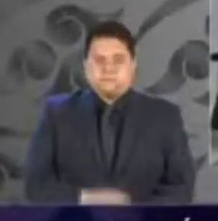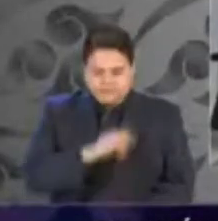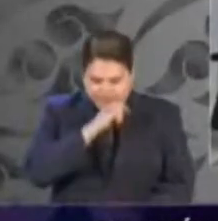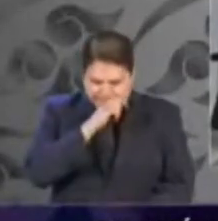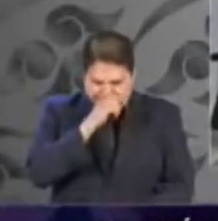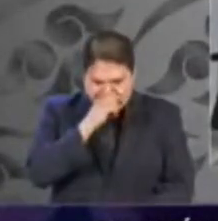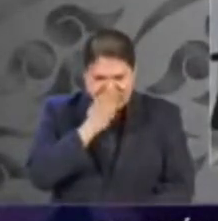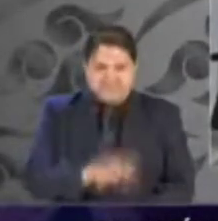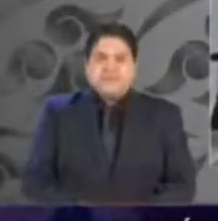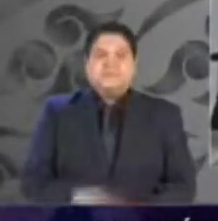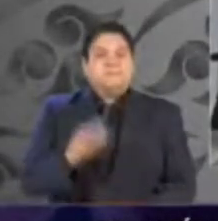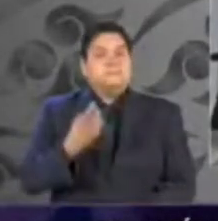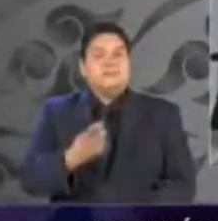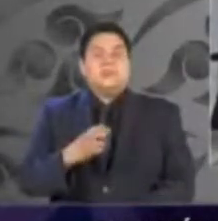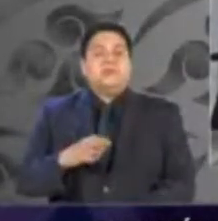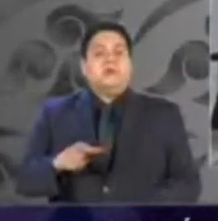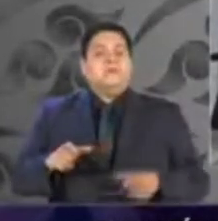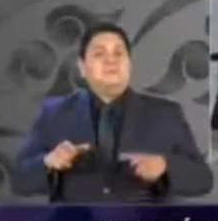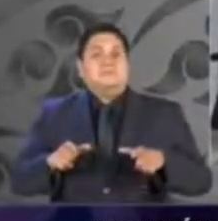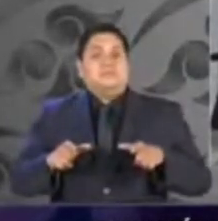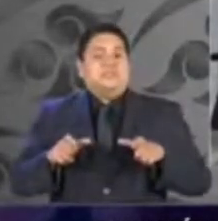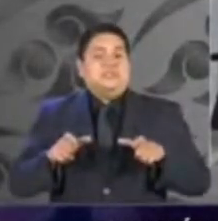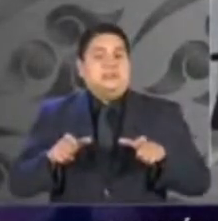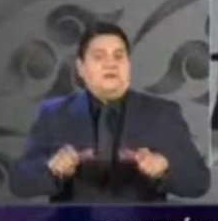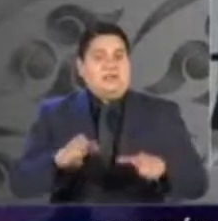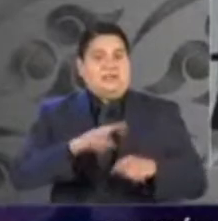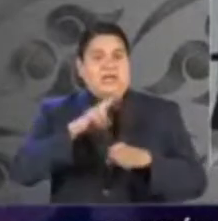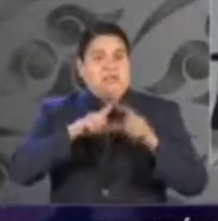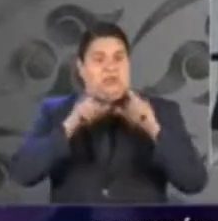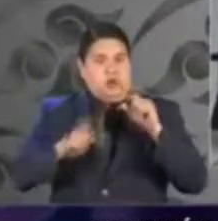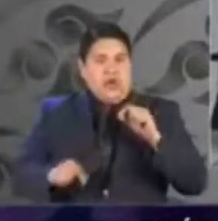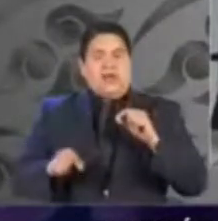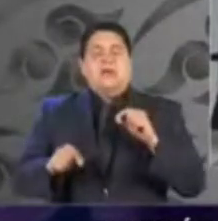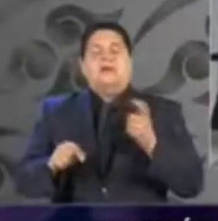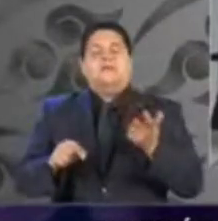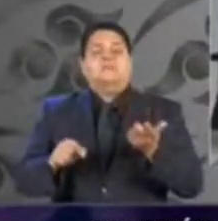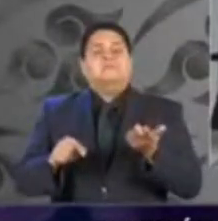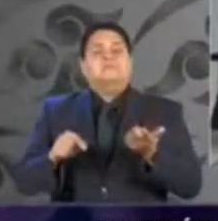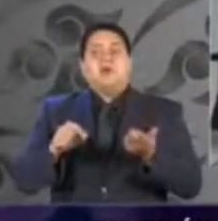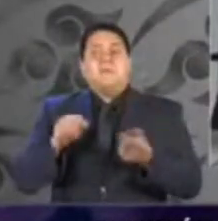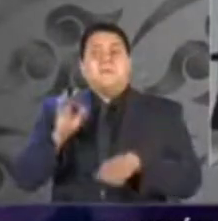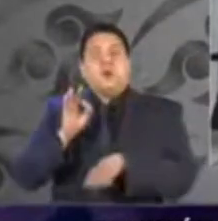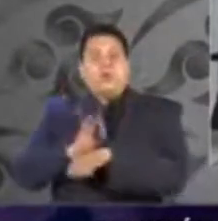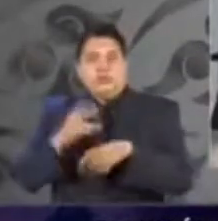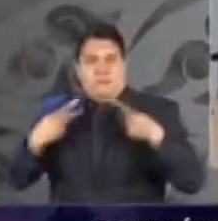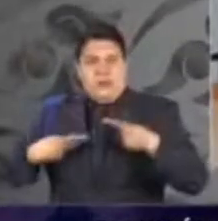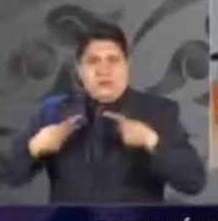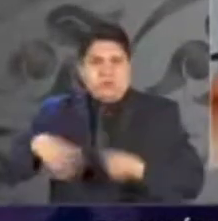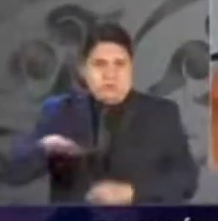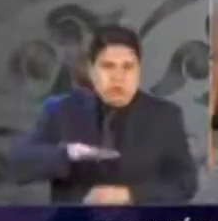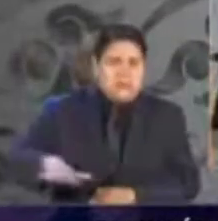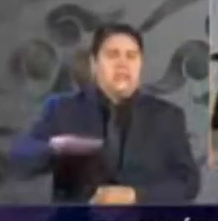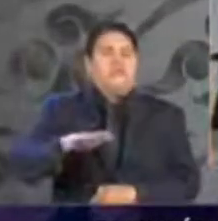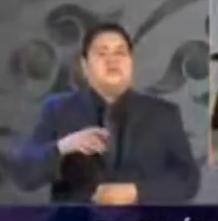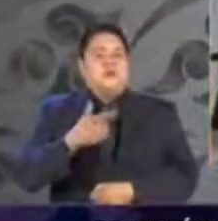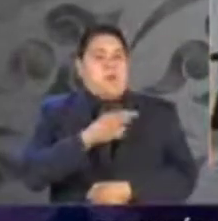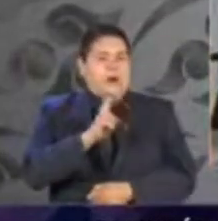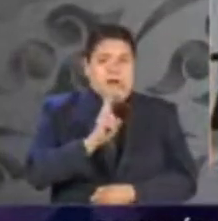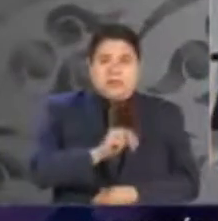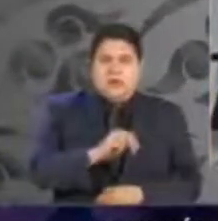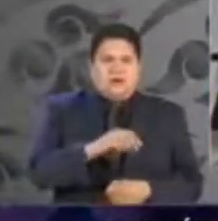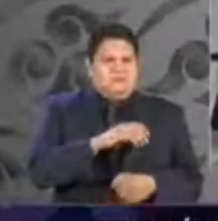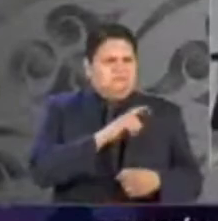la Defensa Nacional, la Secretaría de Seguridad y Protección Ciudadana, la propia Guardia Nacional. Es un